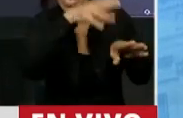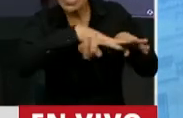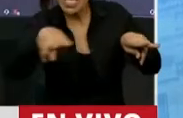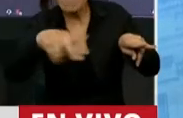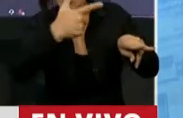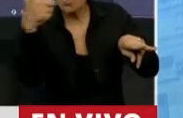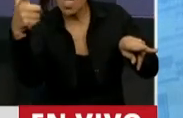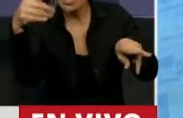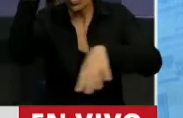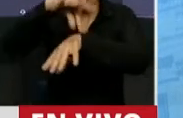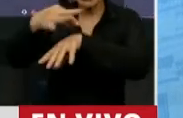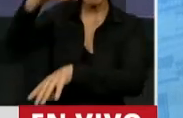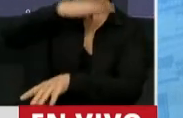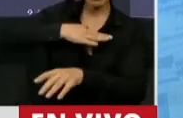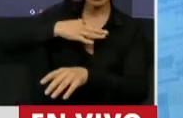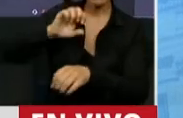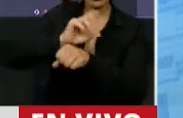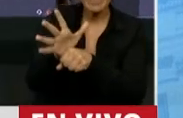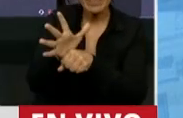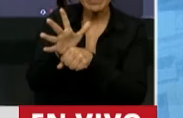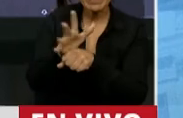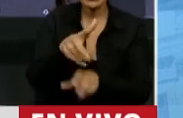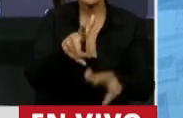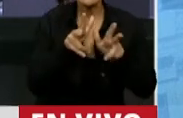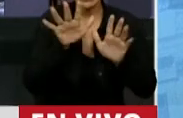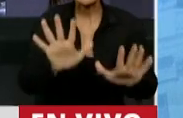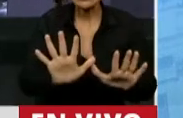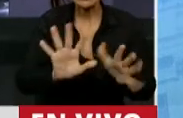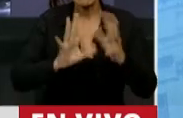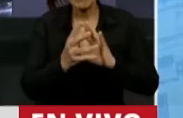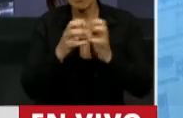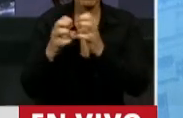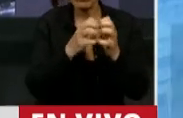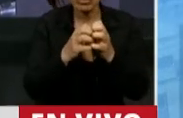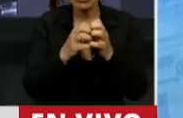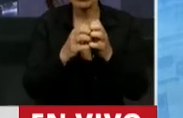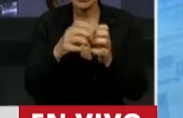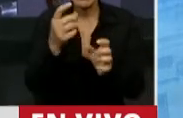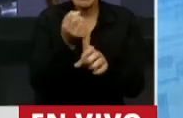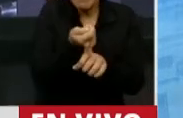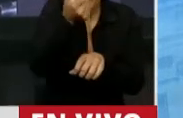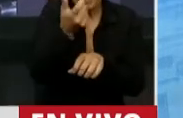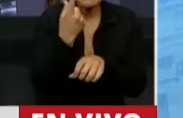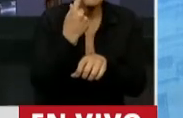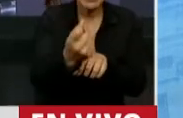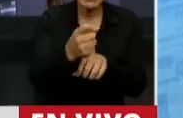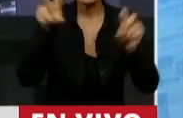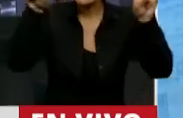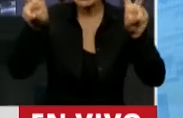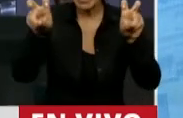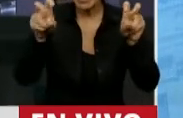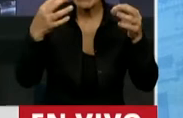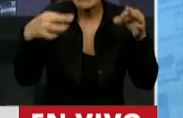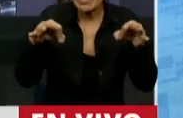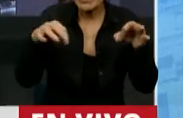Los médicos se contagian del COVID. Y nos dicen que en un tratamiento exprés de un tema tan delicado para la sociedad argentina no están